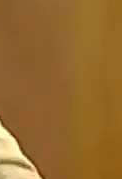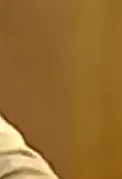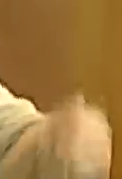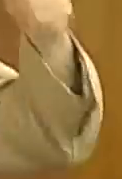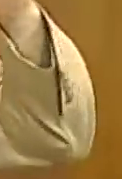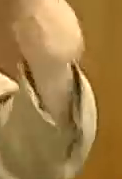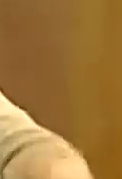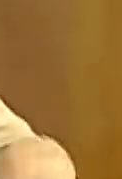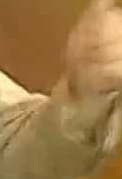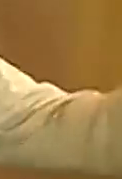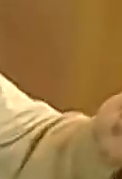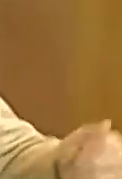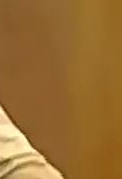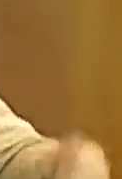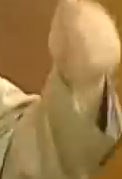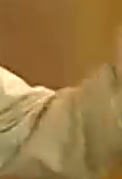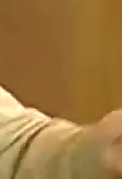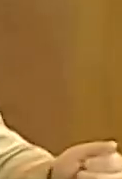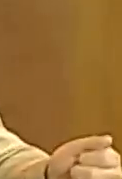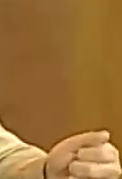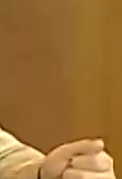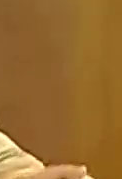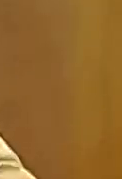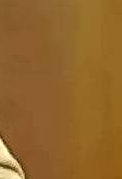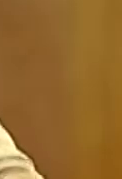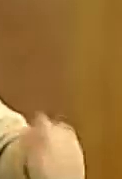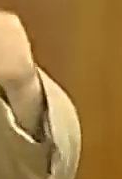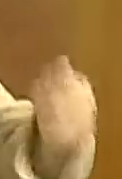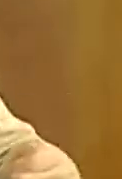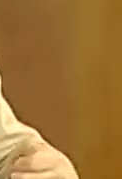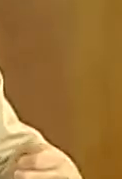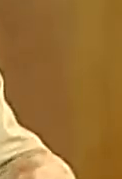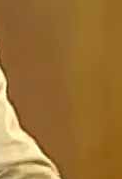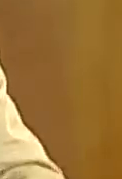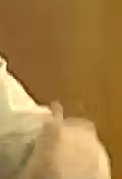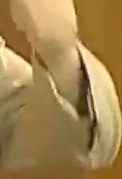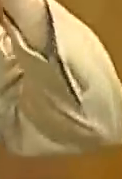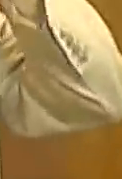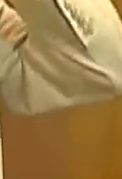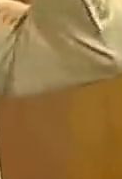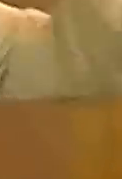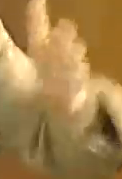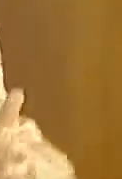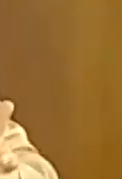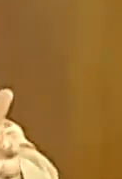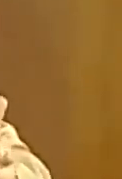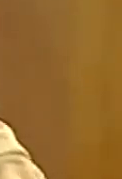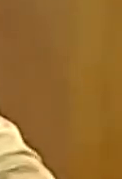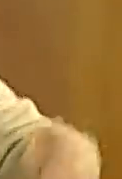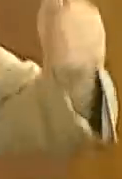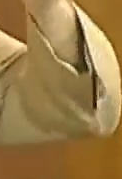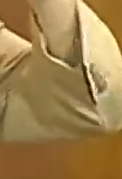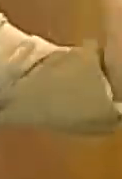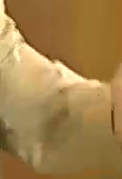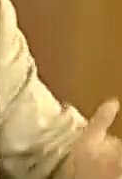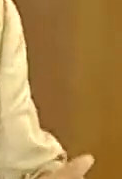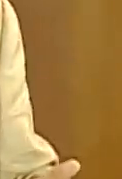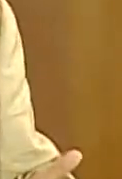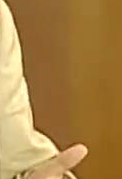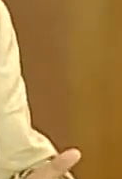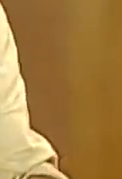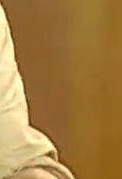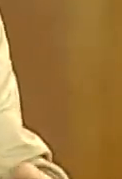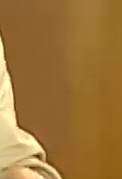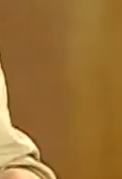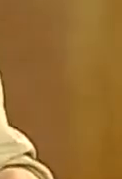Europa y jamás olvidarán los países que están con ellos y por eso mismo también hablarán de nosotros hablarán de usted señor